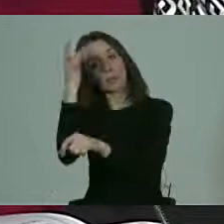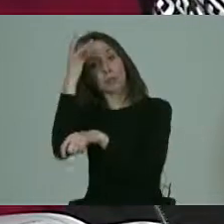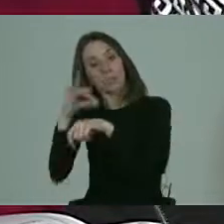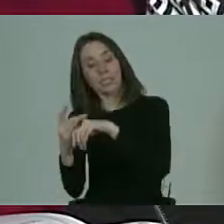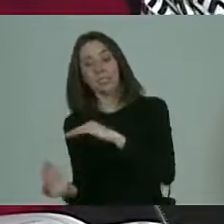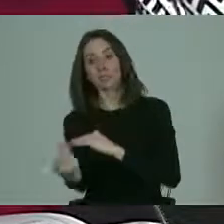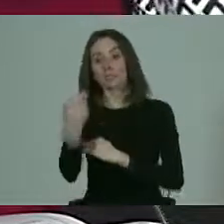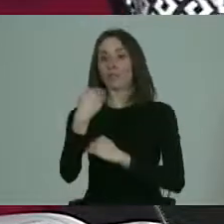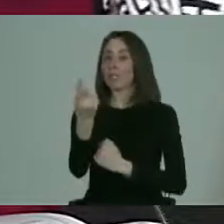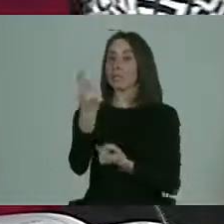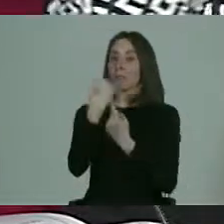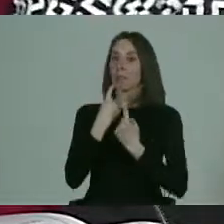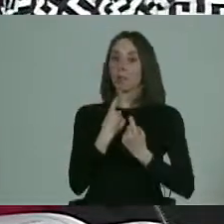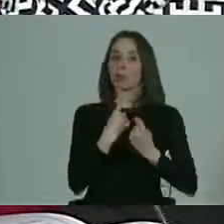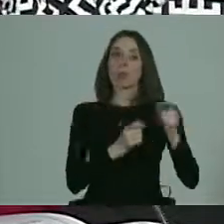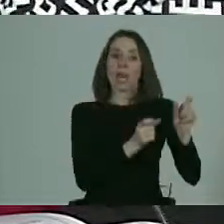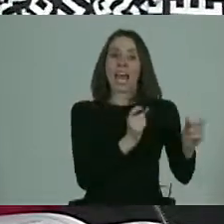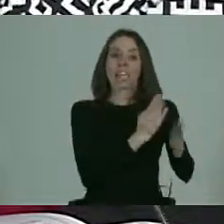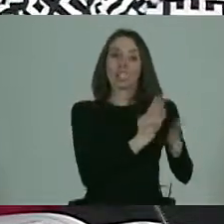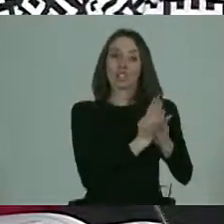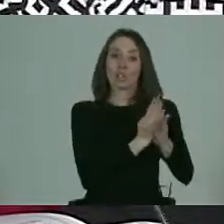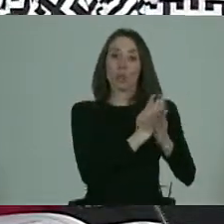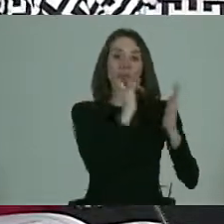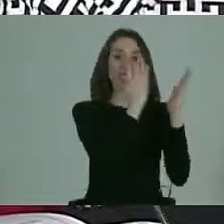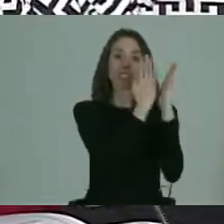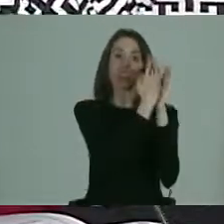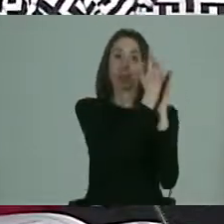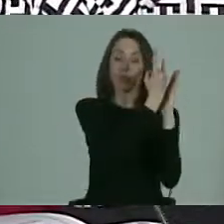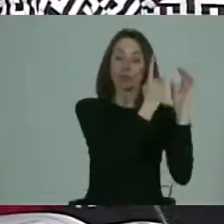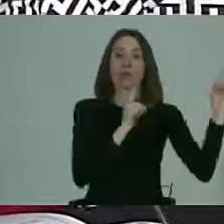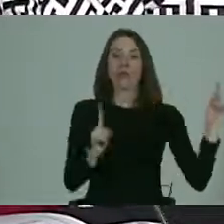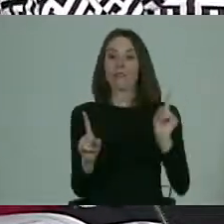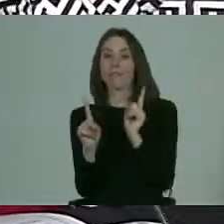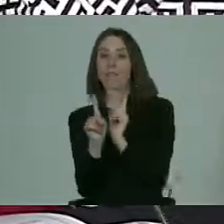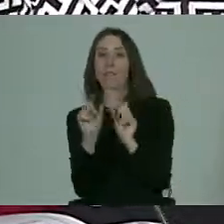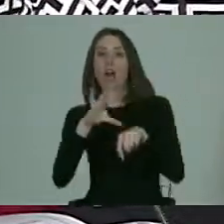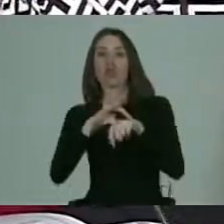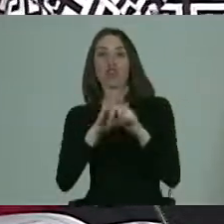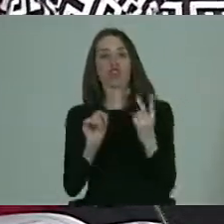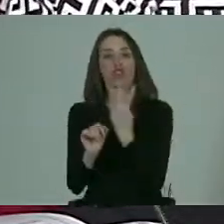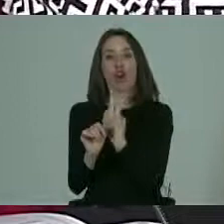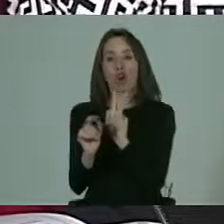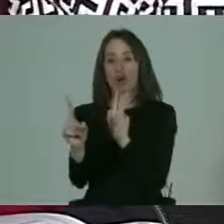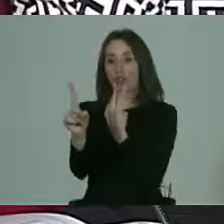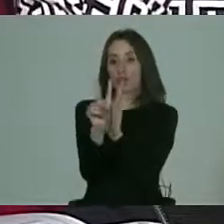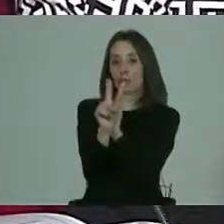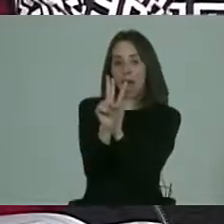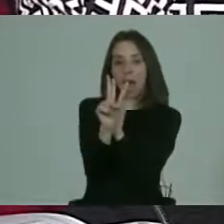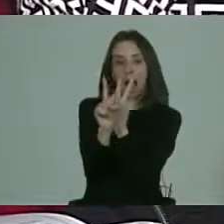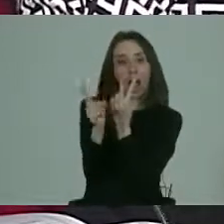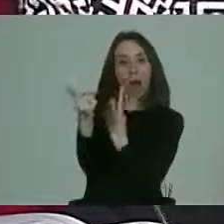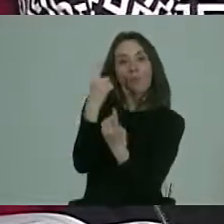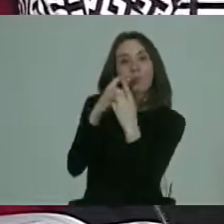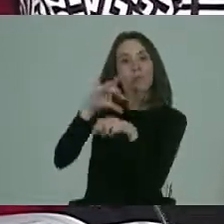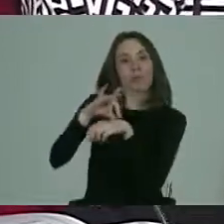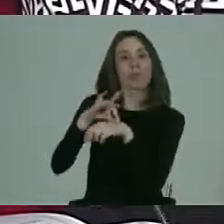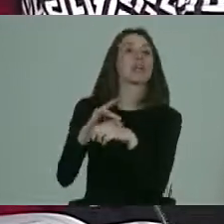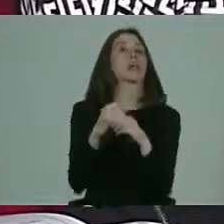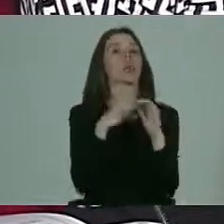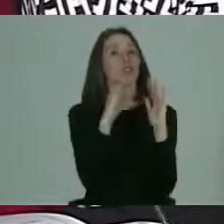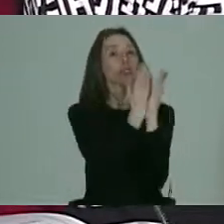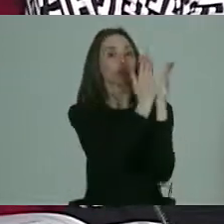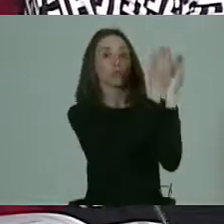consultan, que estudiantes puedan estar en esas consultas para que desde jóvenes, en el fondo, mientras uno se está formando,